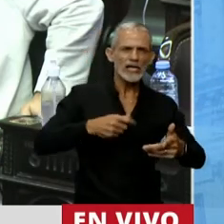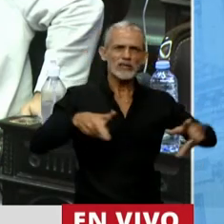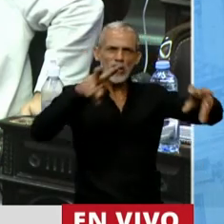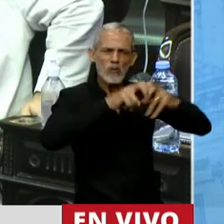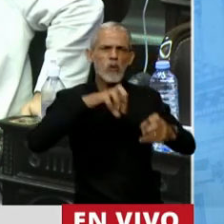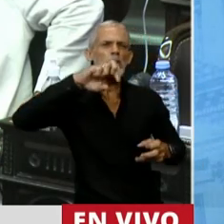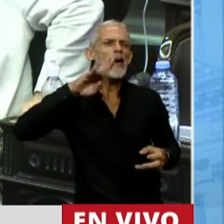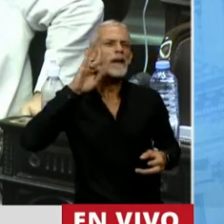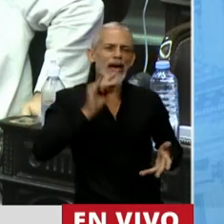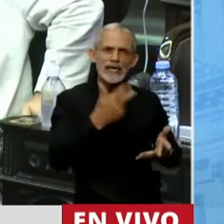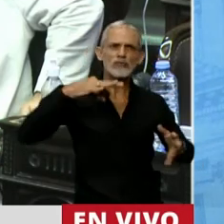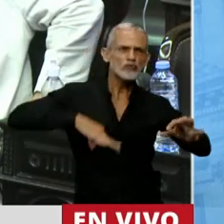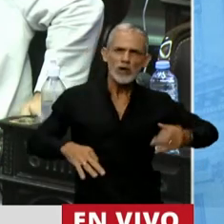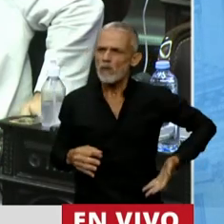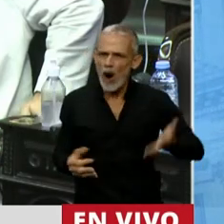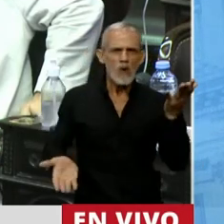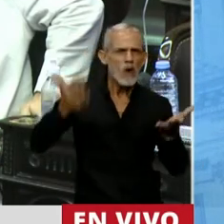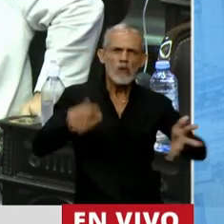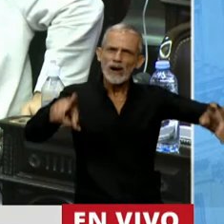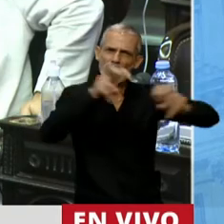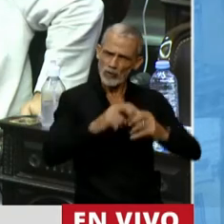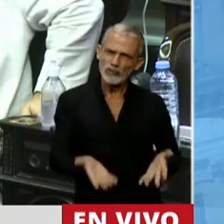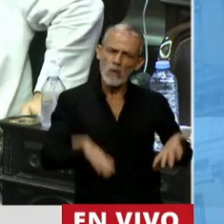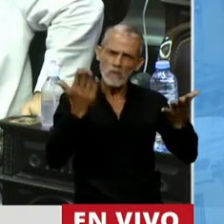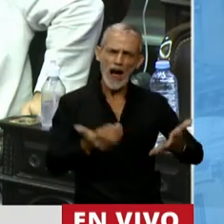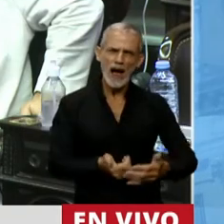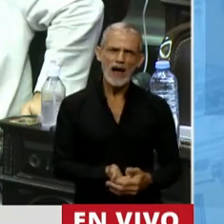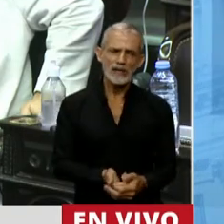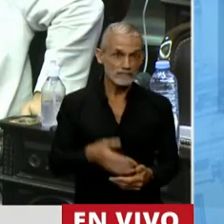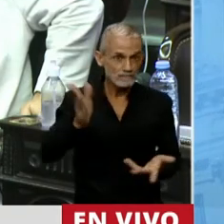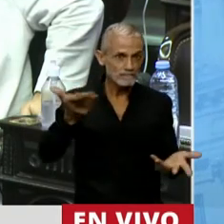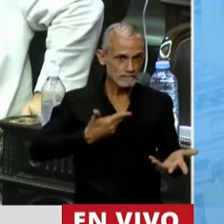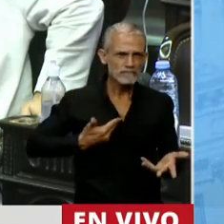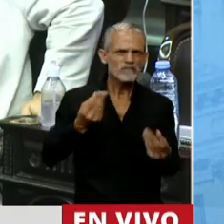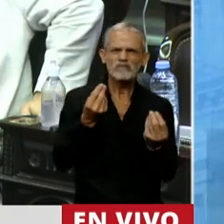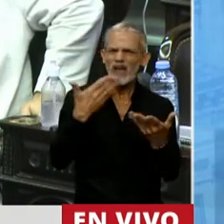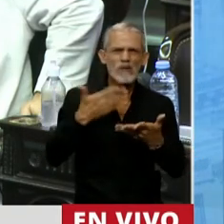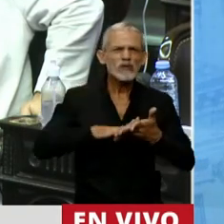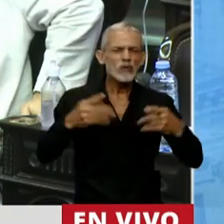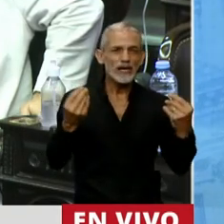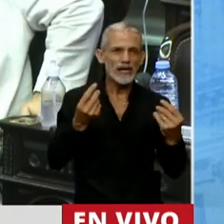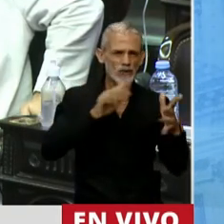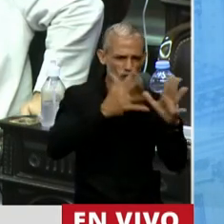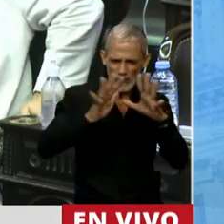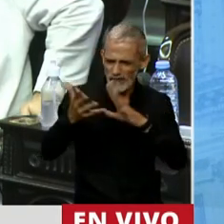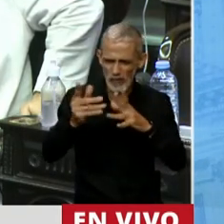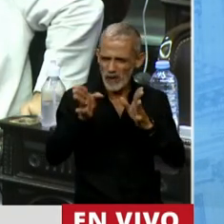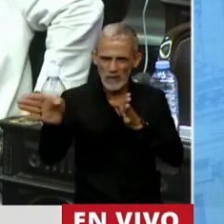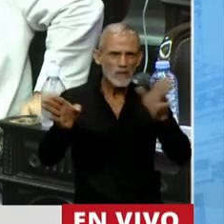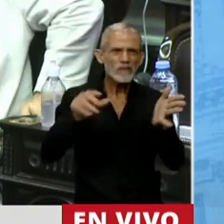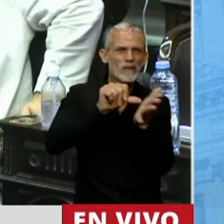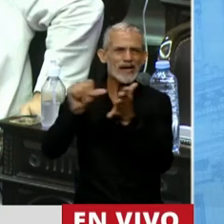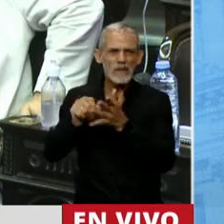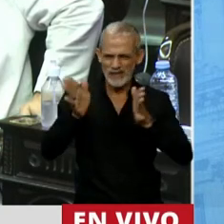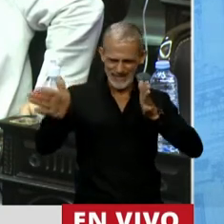Bruto Interno, aumentaron los salarios y aumentó la recaudación. Señor Presidente, estamos hablando entonces de dos modelos de país bien